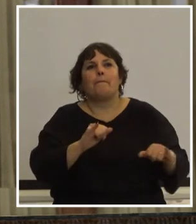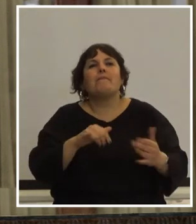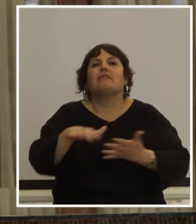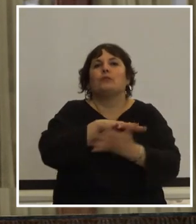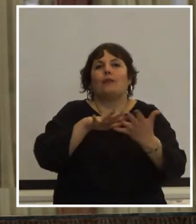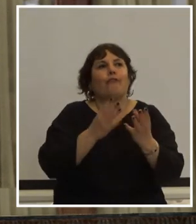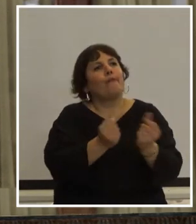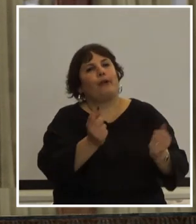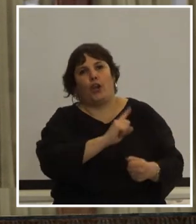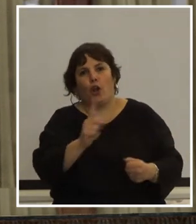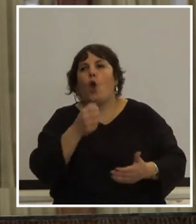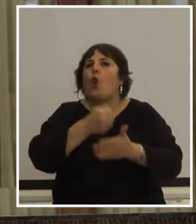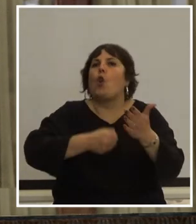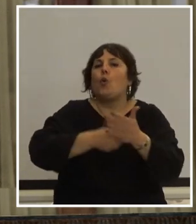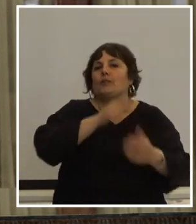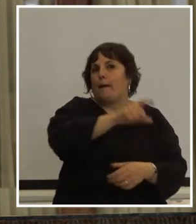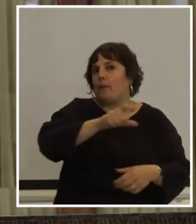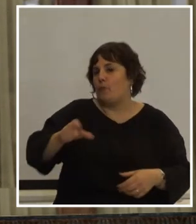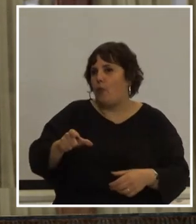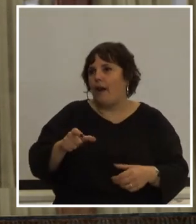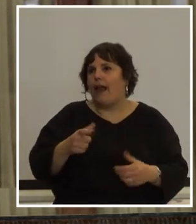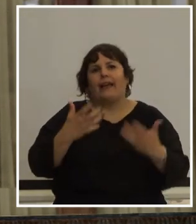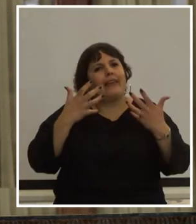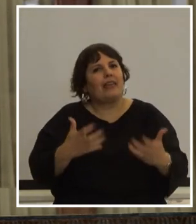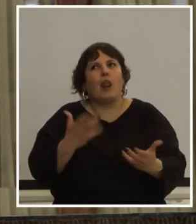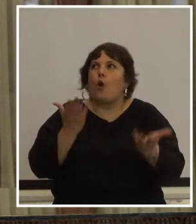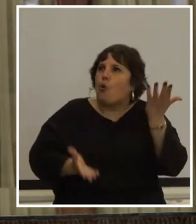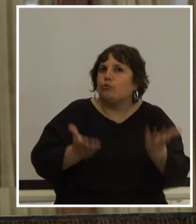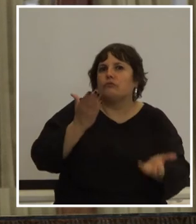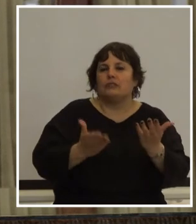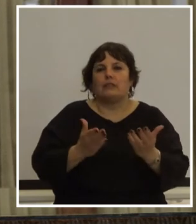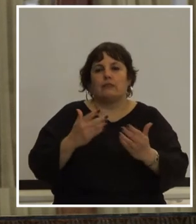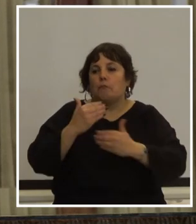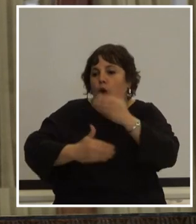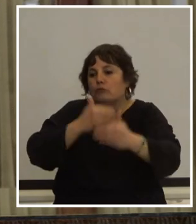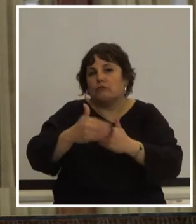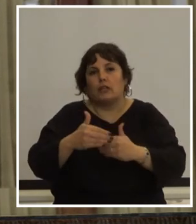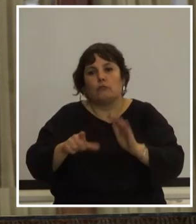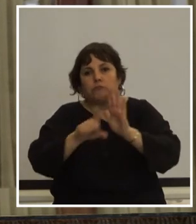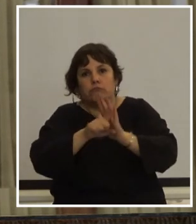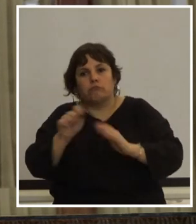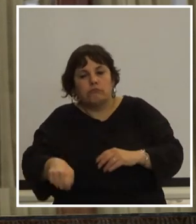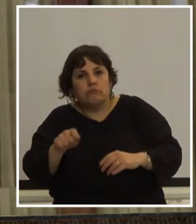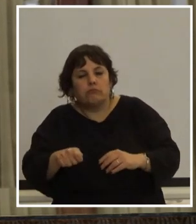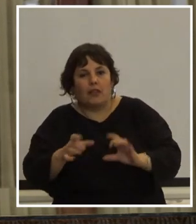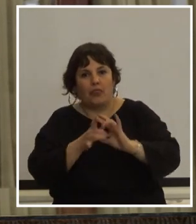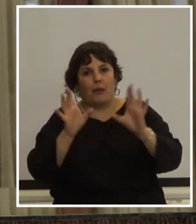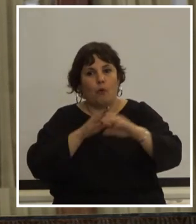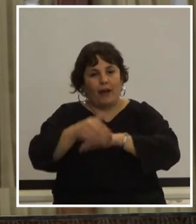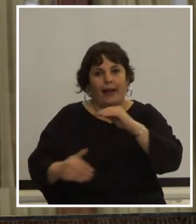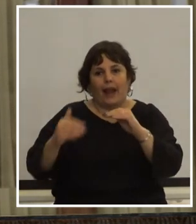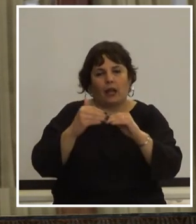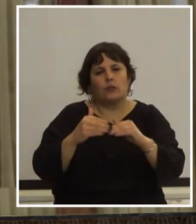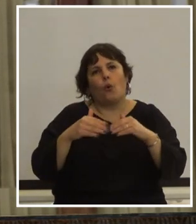la lucha popular por aplicar la justicia mediante procesos jurídicos democráticos ha sido un camino